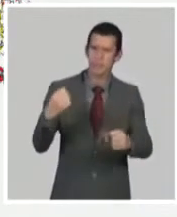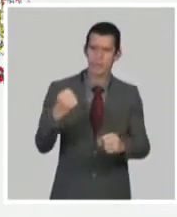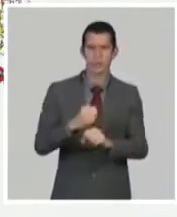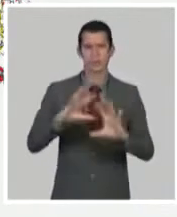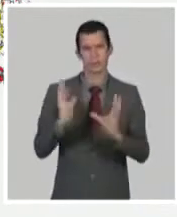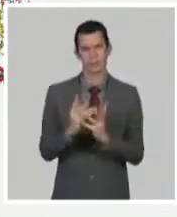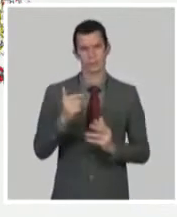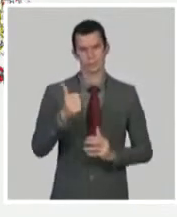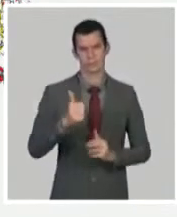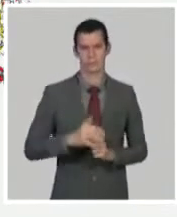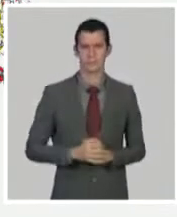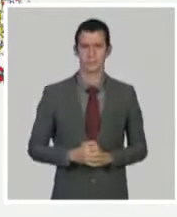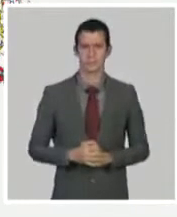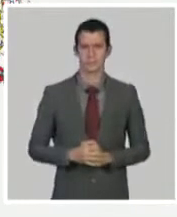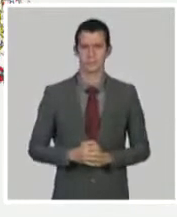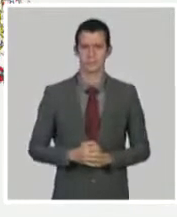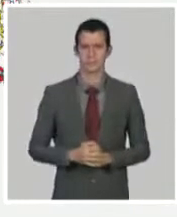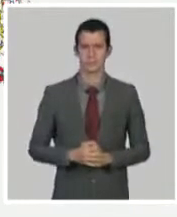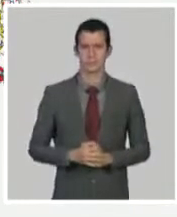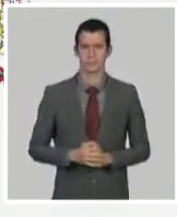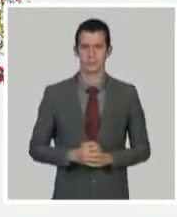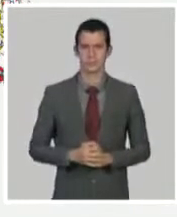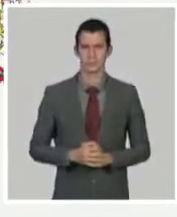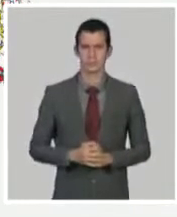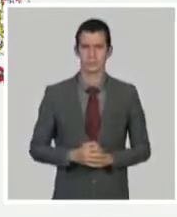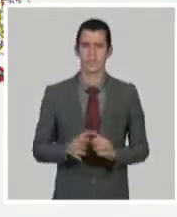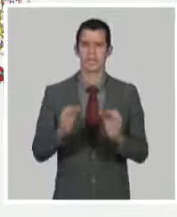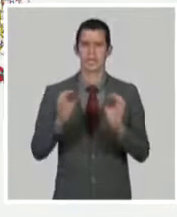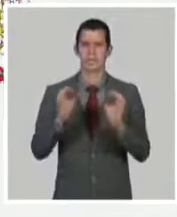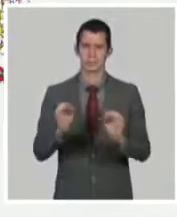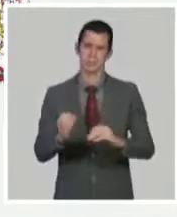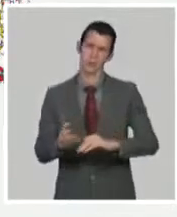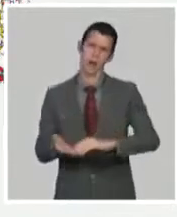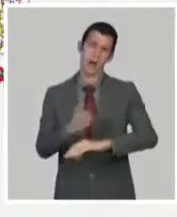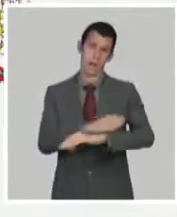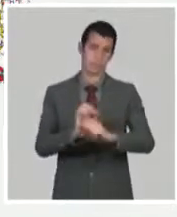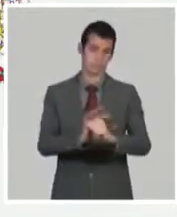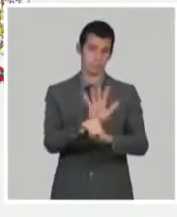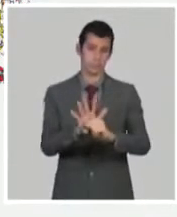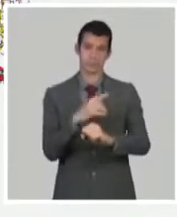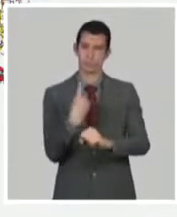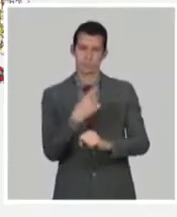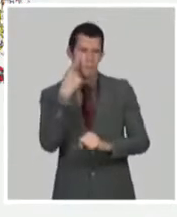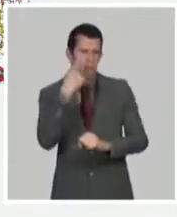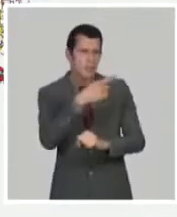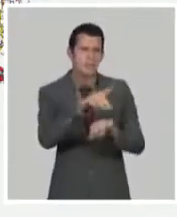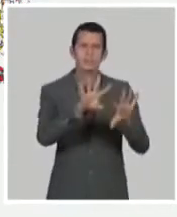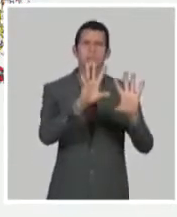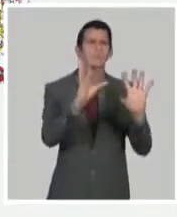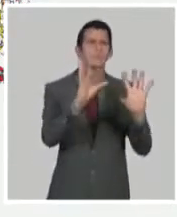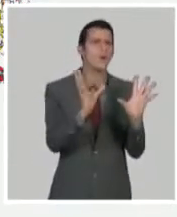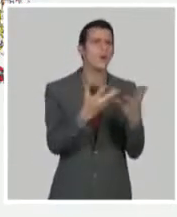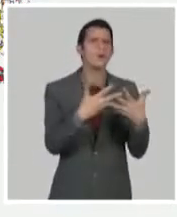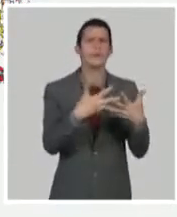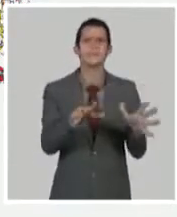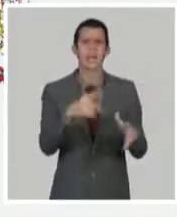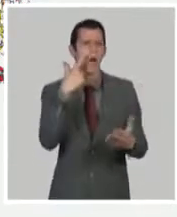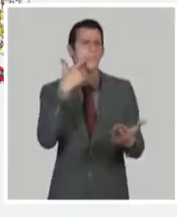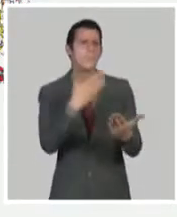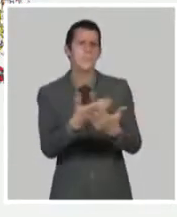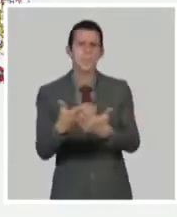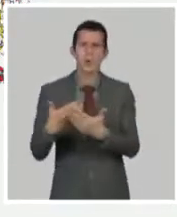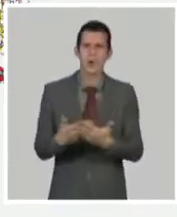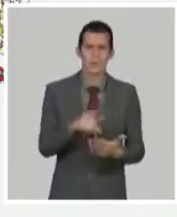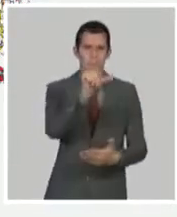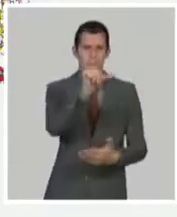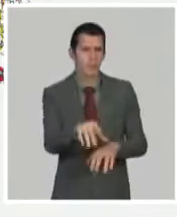farmacéuticos y vacunales y hemos utilizado prácticamente cualquier organismo vivo, excepto el hombre, para expresar estas